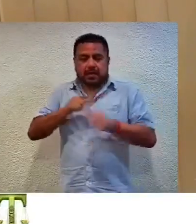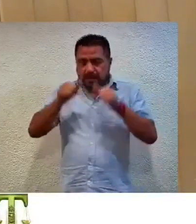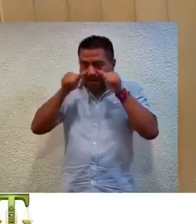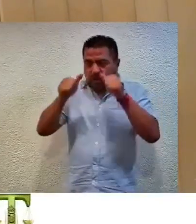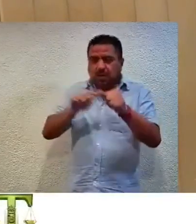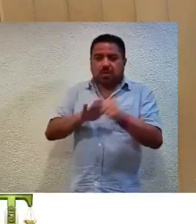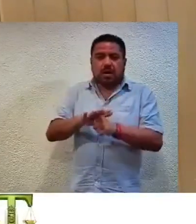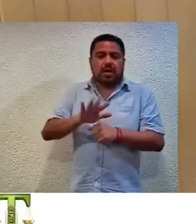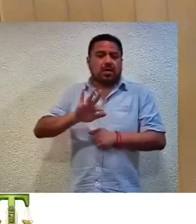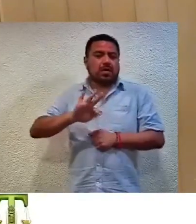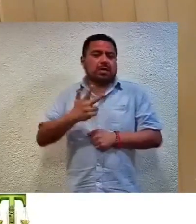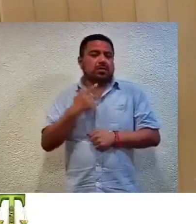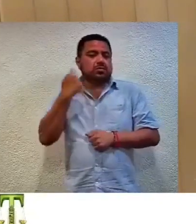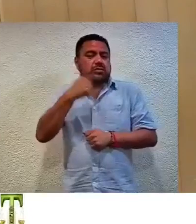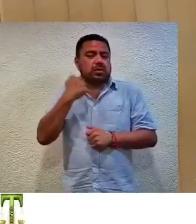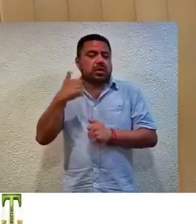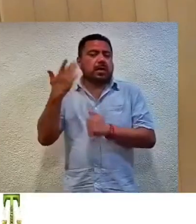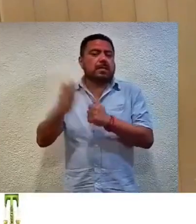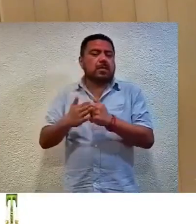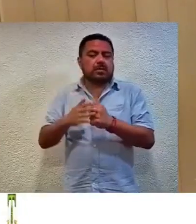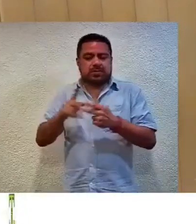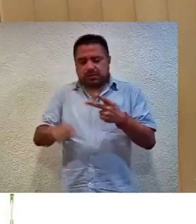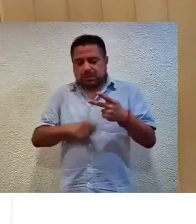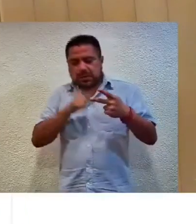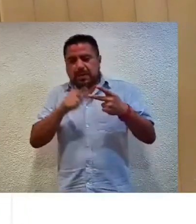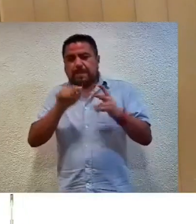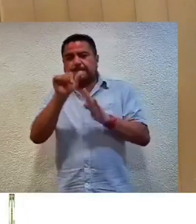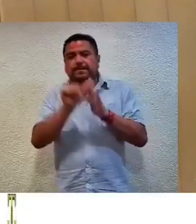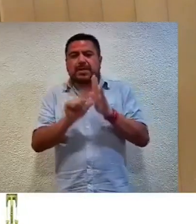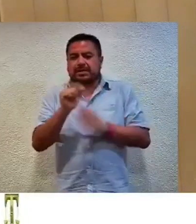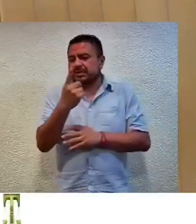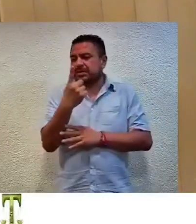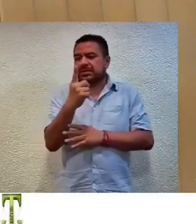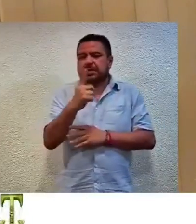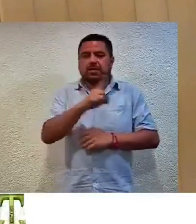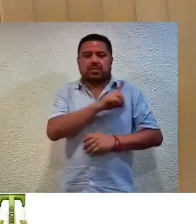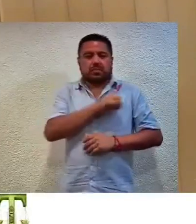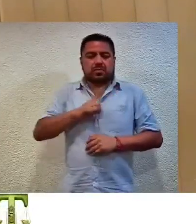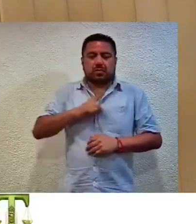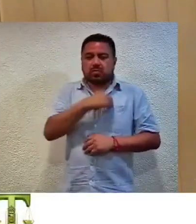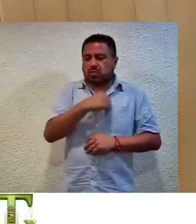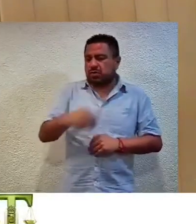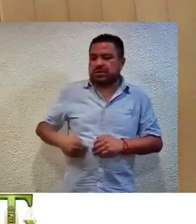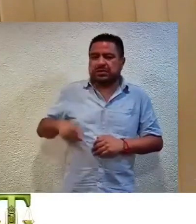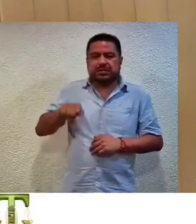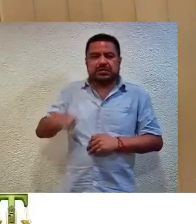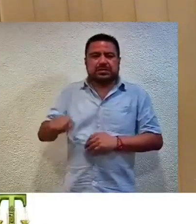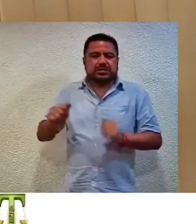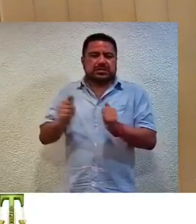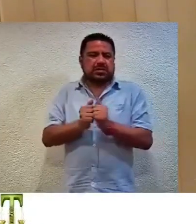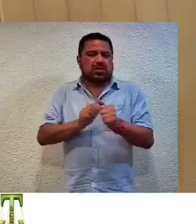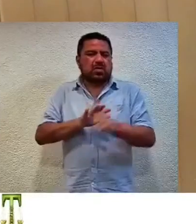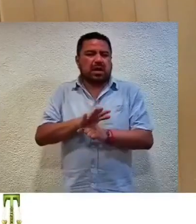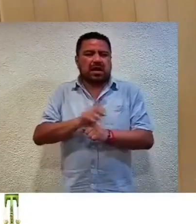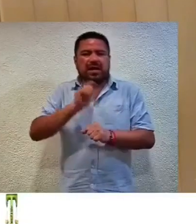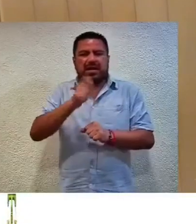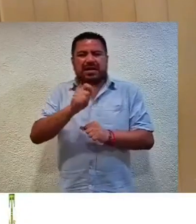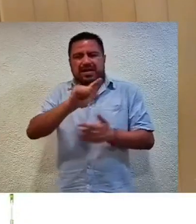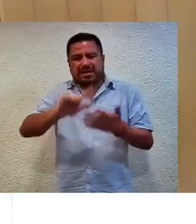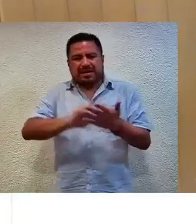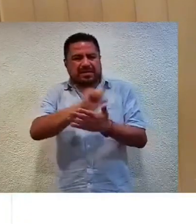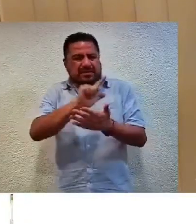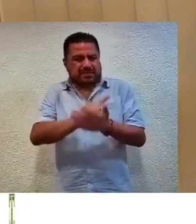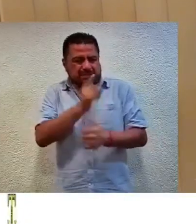48 horas. Dos, en el mes de diciembre, el ayuntamiento responsable deberá, en términos de la legislación